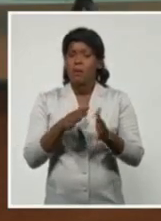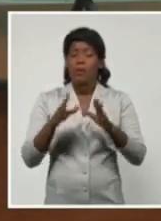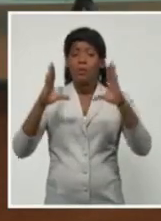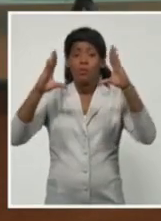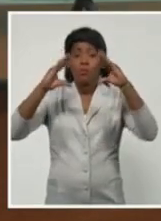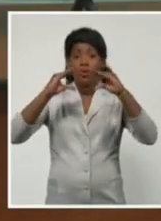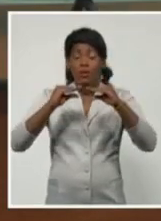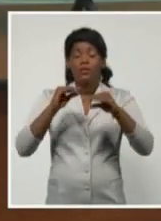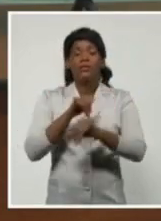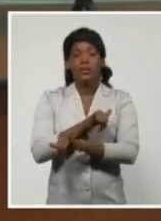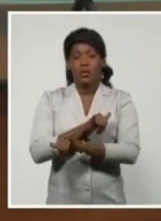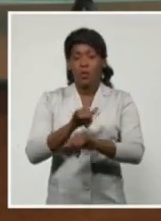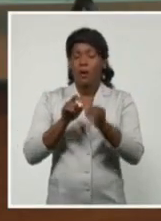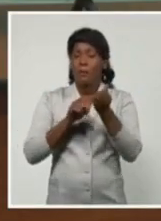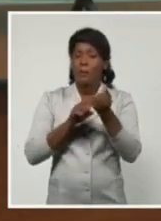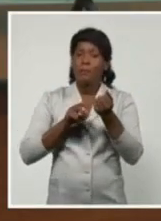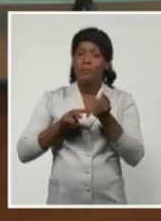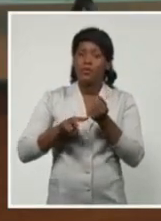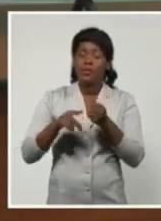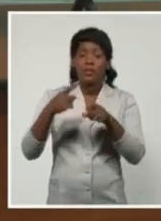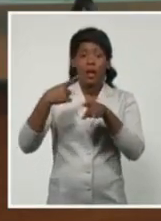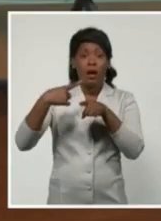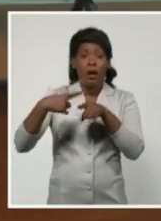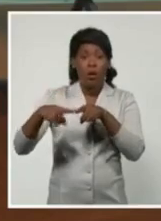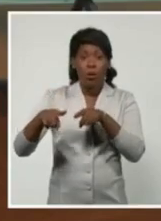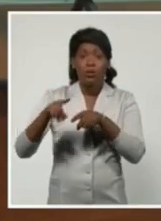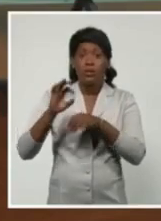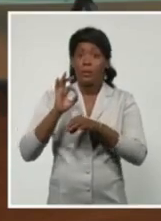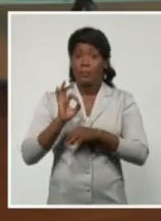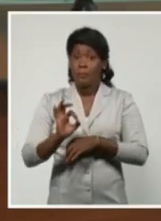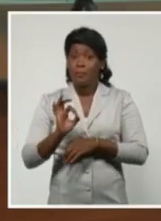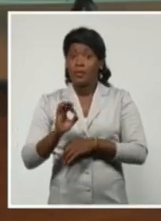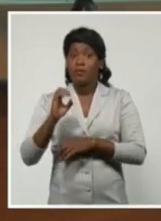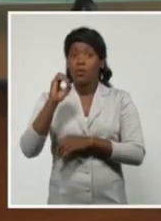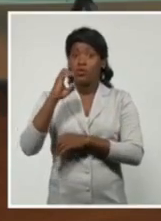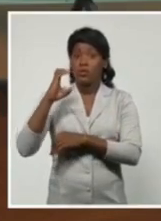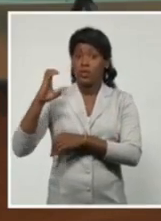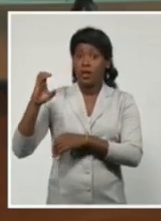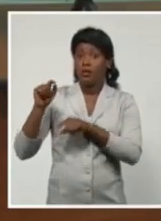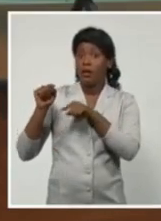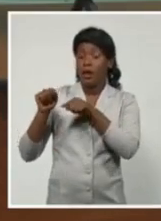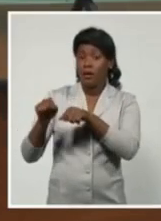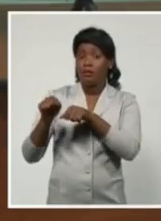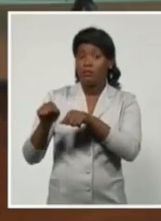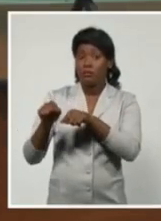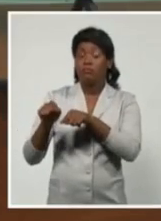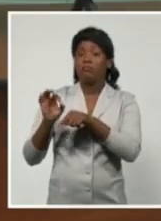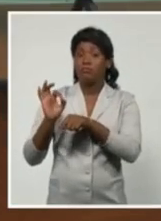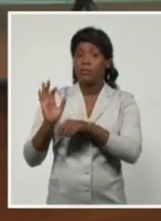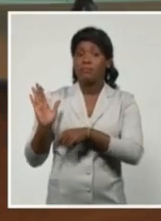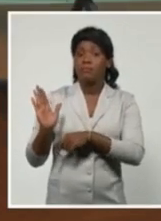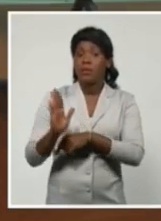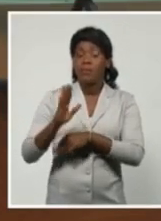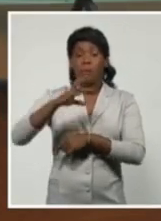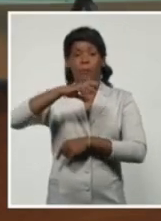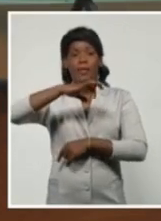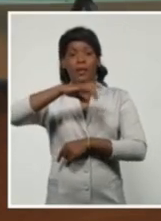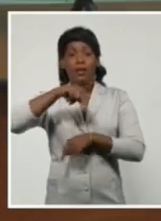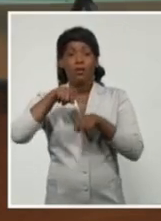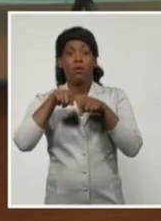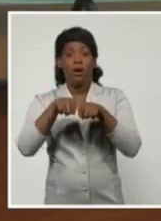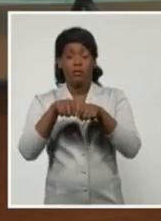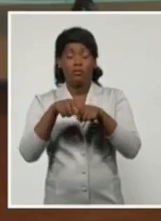en las provincias occidentales, con el paso de Laura por Pinal del Río o por el extremo